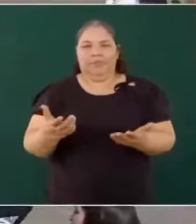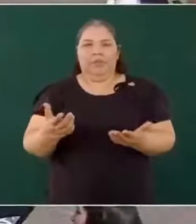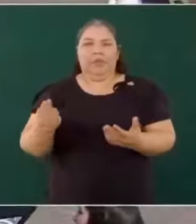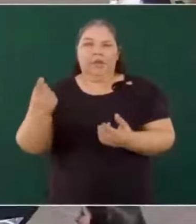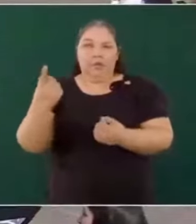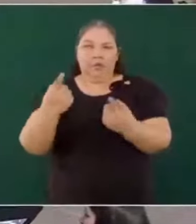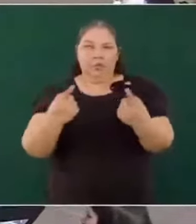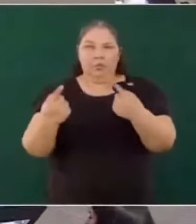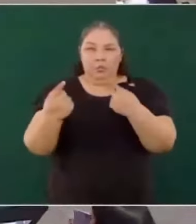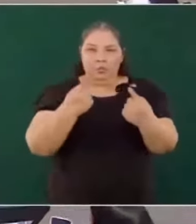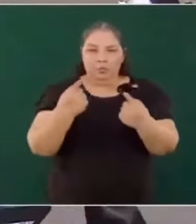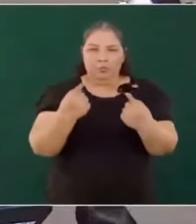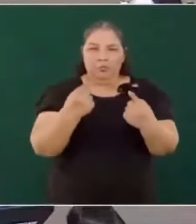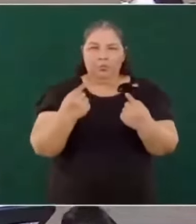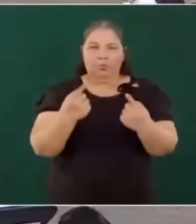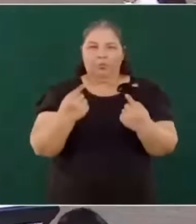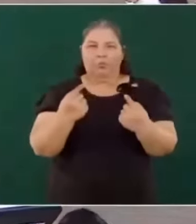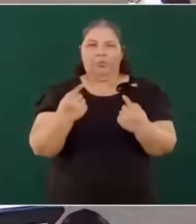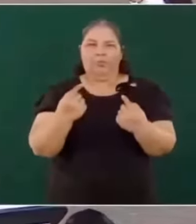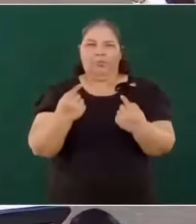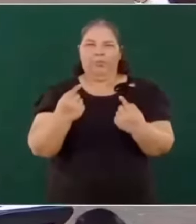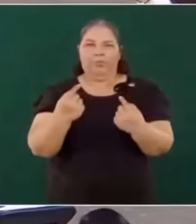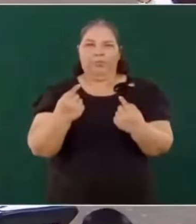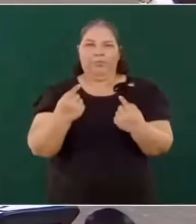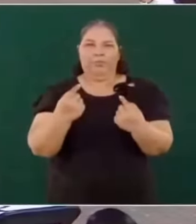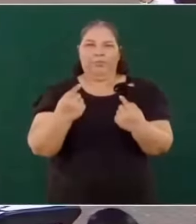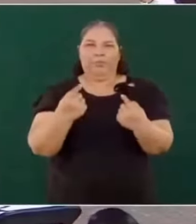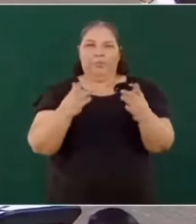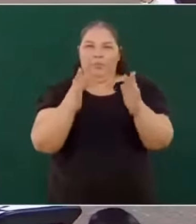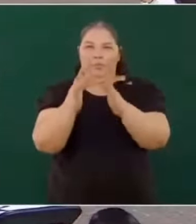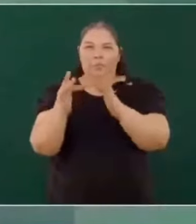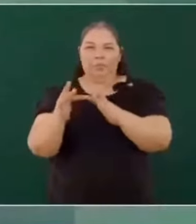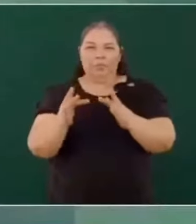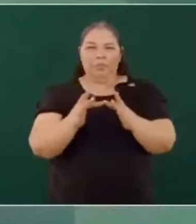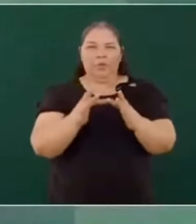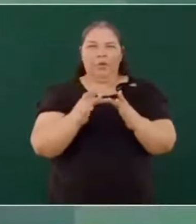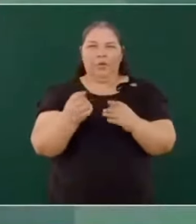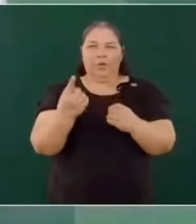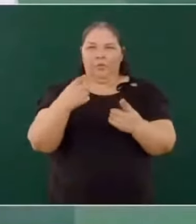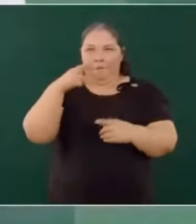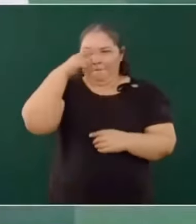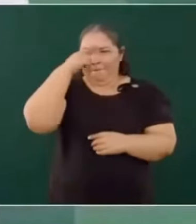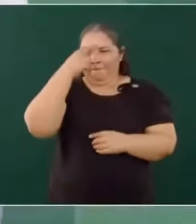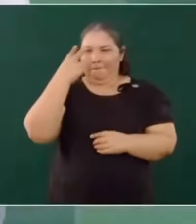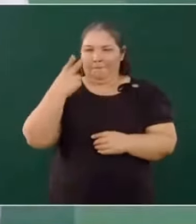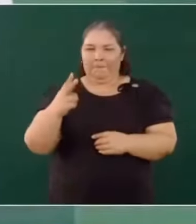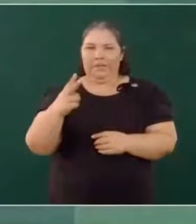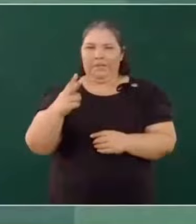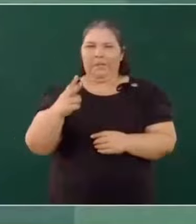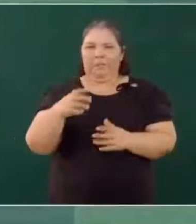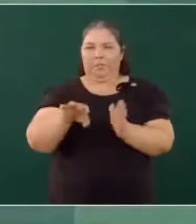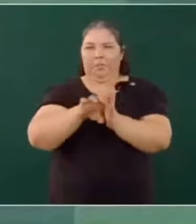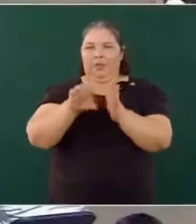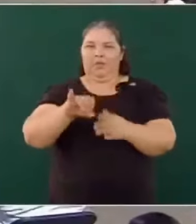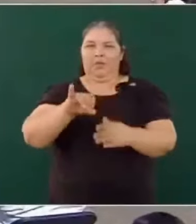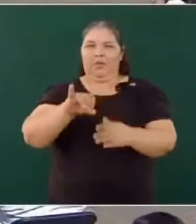en México, por ejemplo, Imagen,